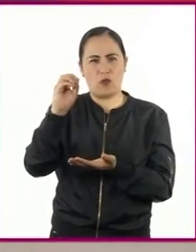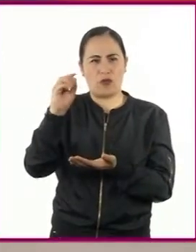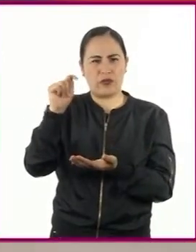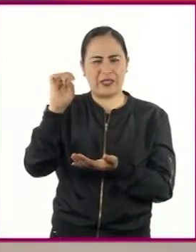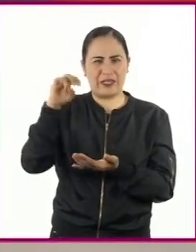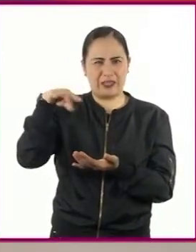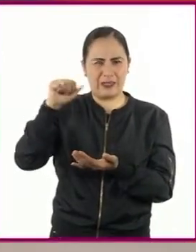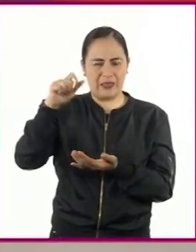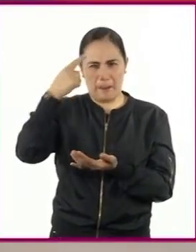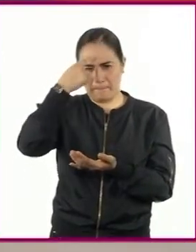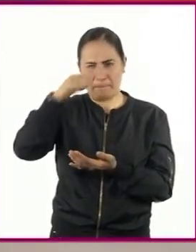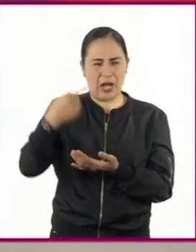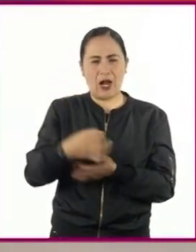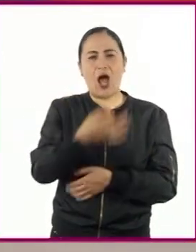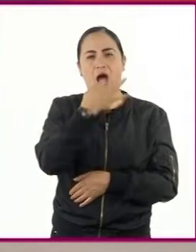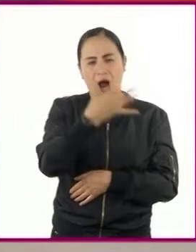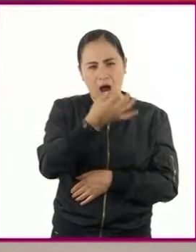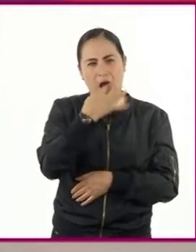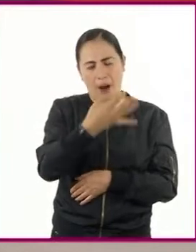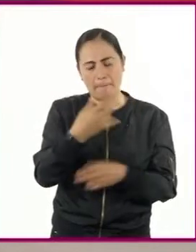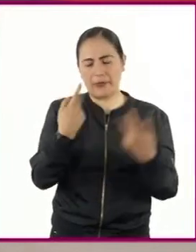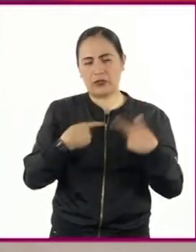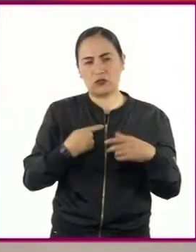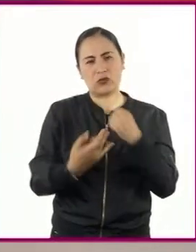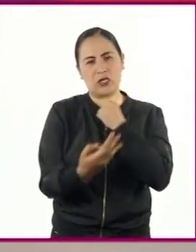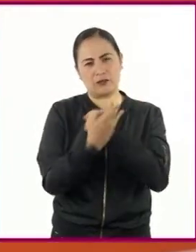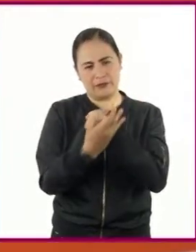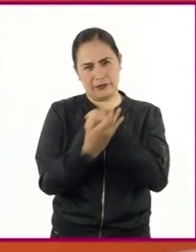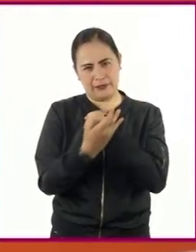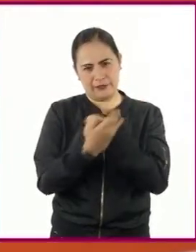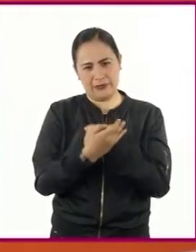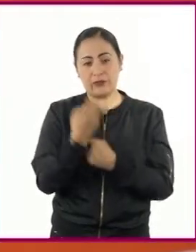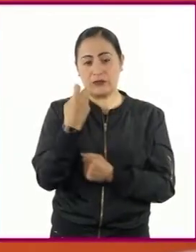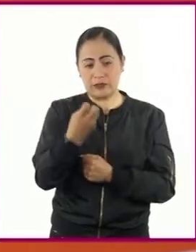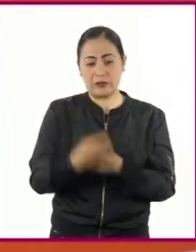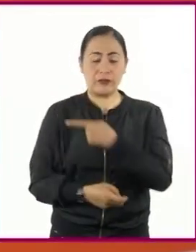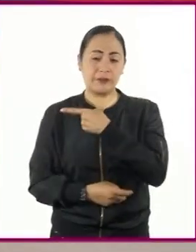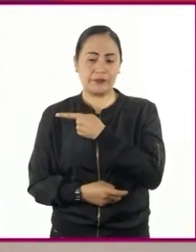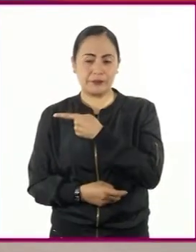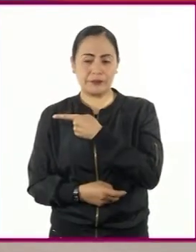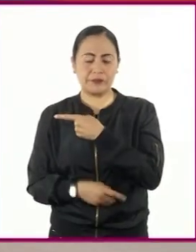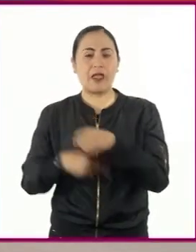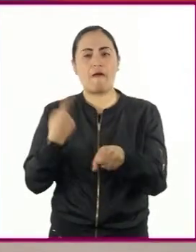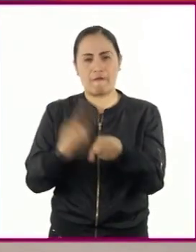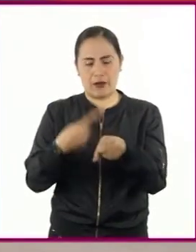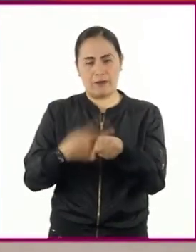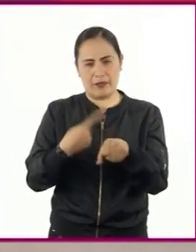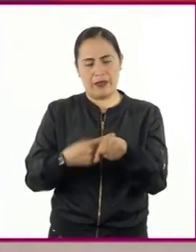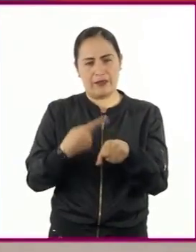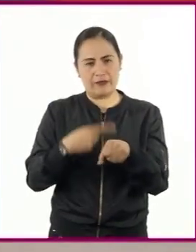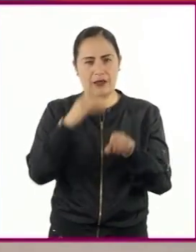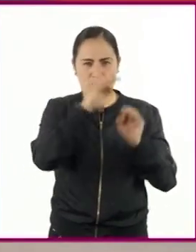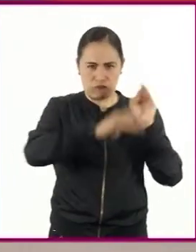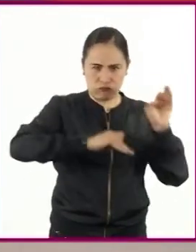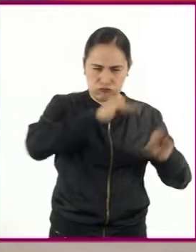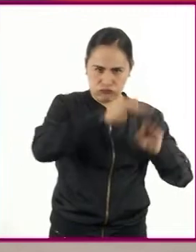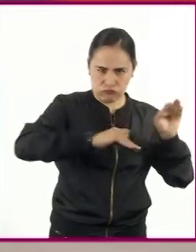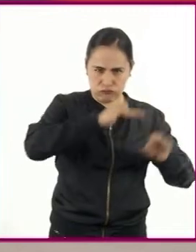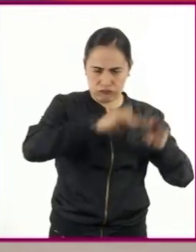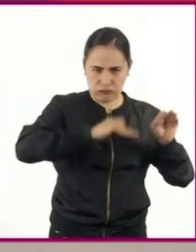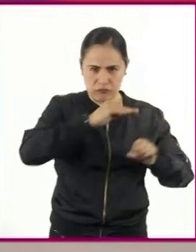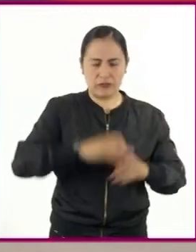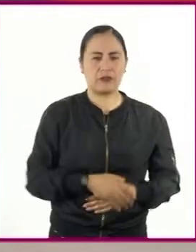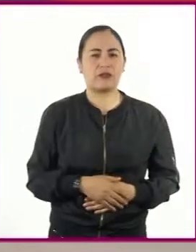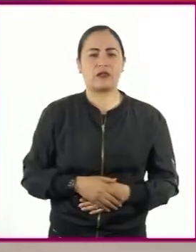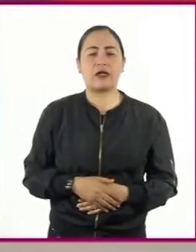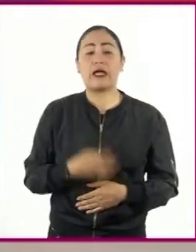es decir, que se pretenden utilizar en el tratamiento de enfermedades en humanos. Además, estos animales